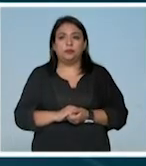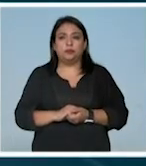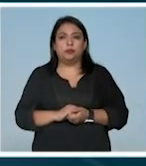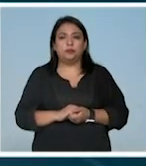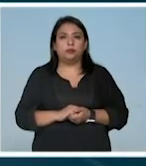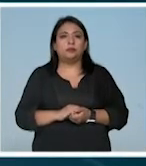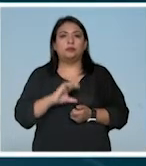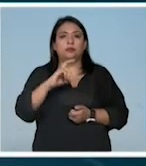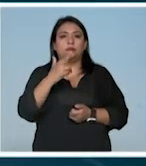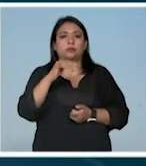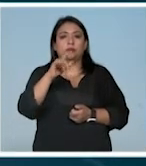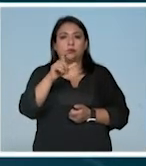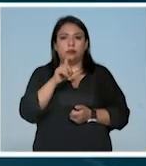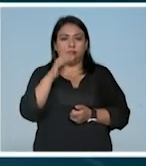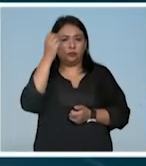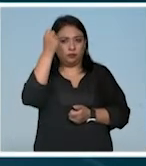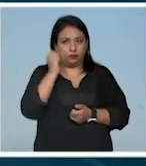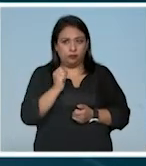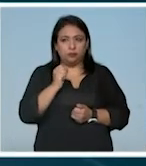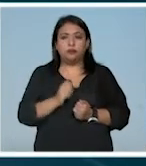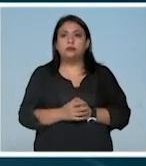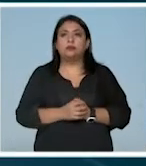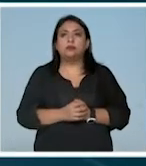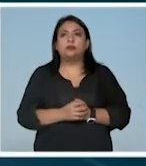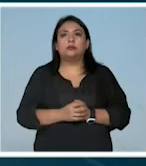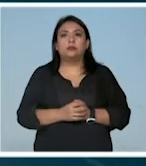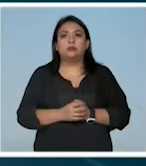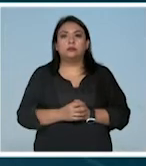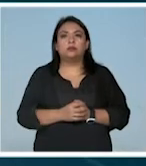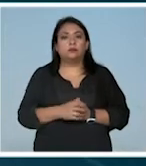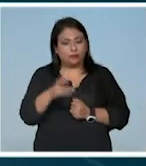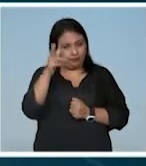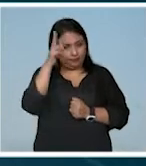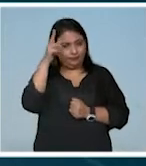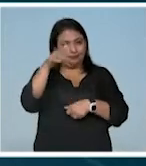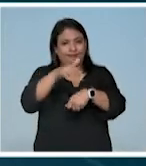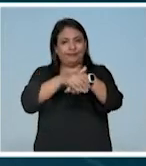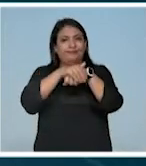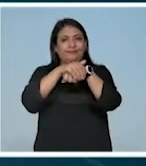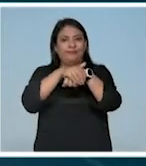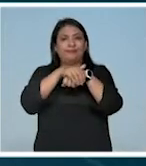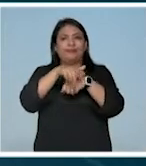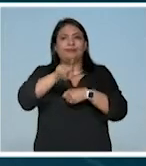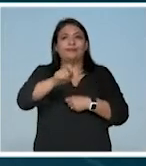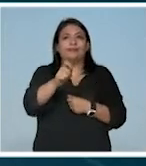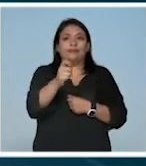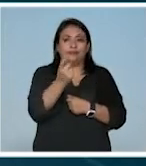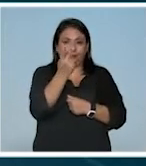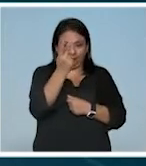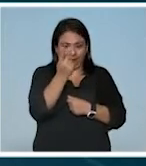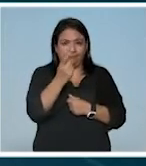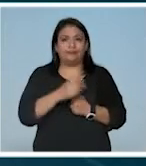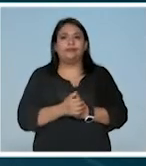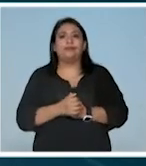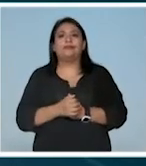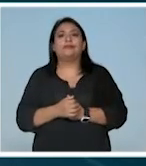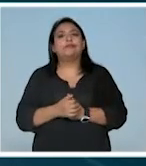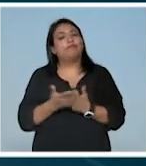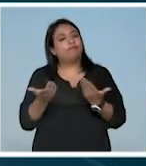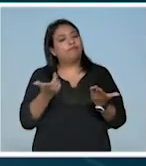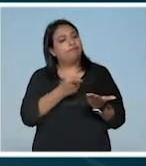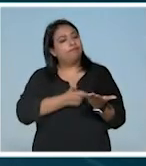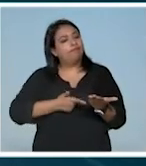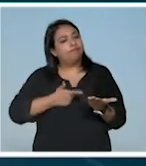Choy Sinaloa. Hola amigos de canal veintidós. Un